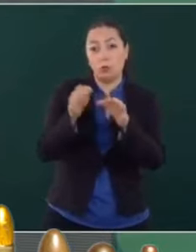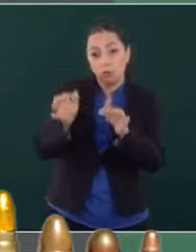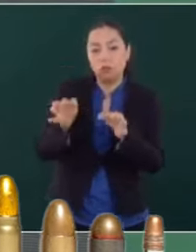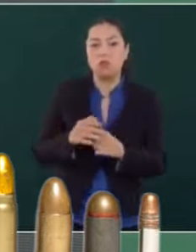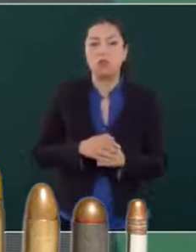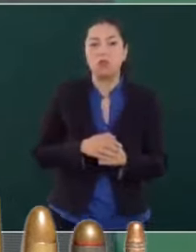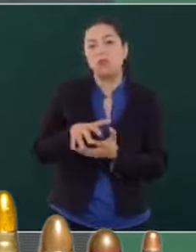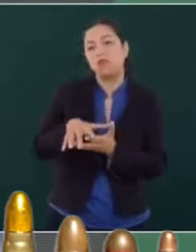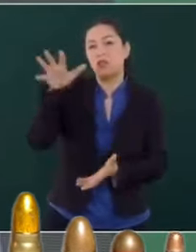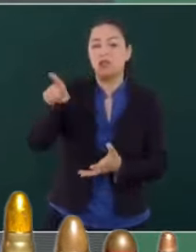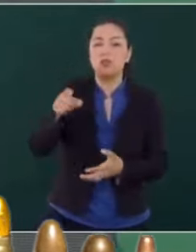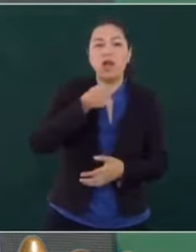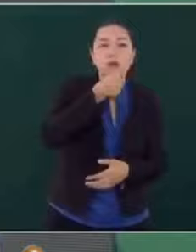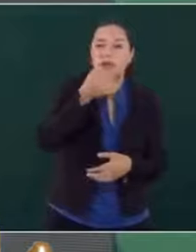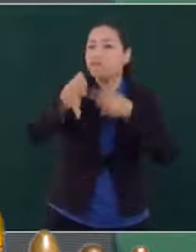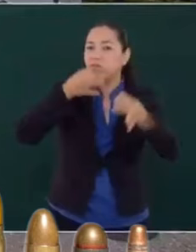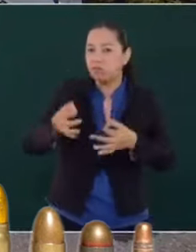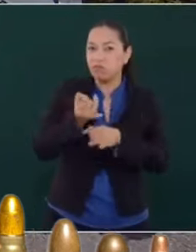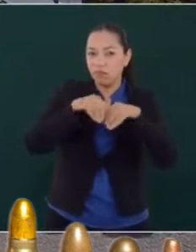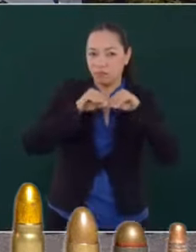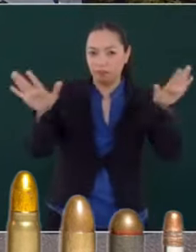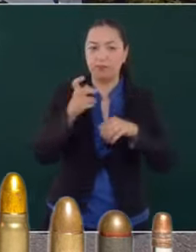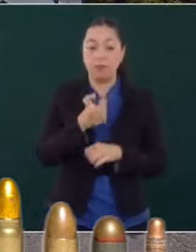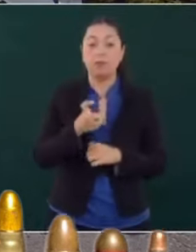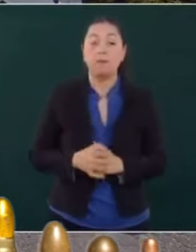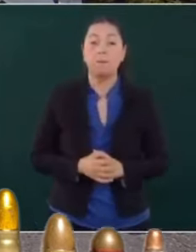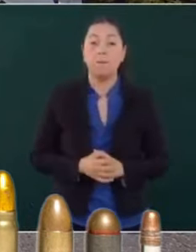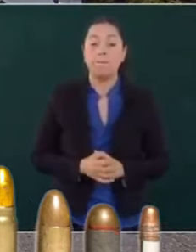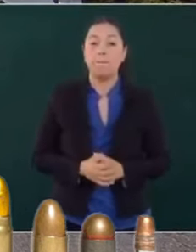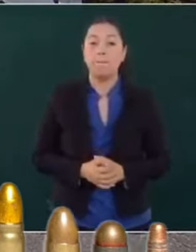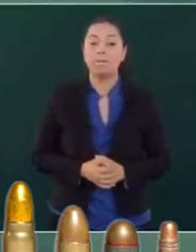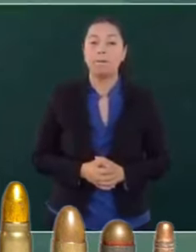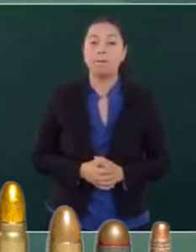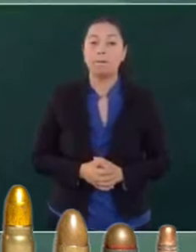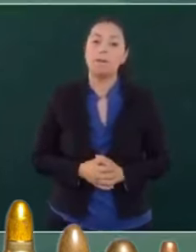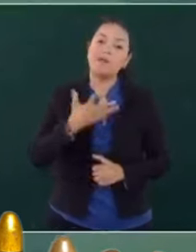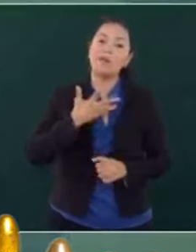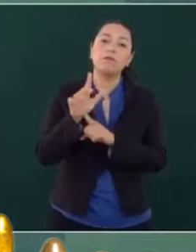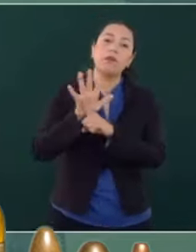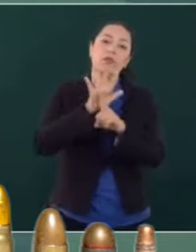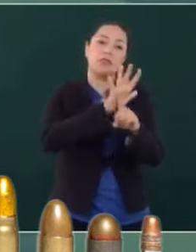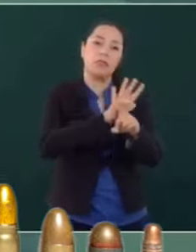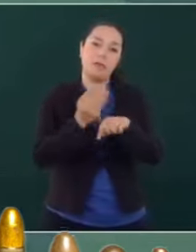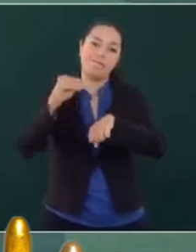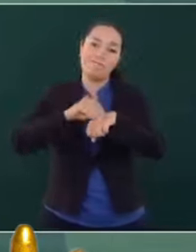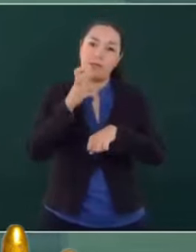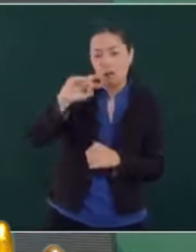información son de manipulación.